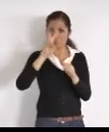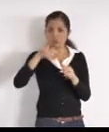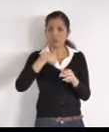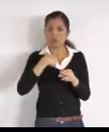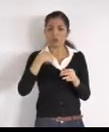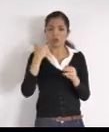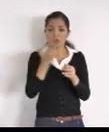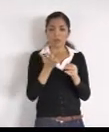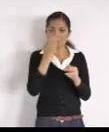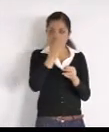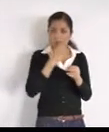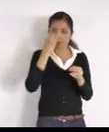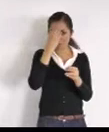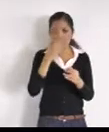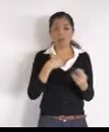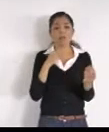pago,